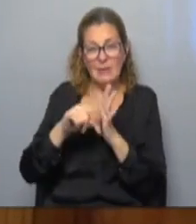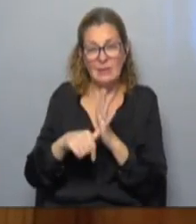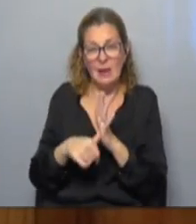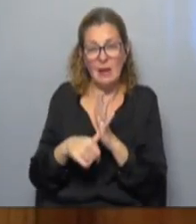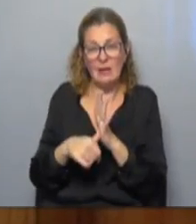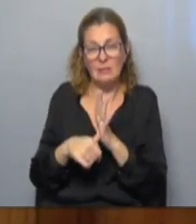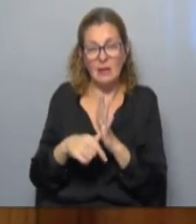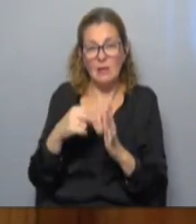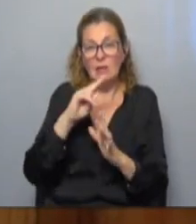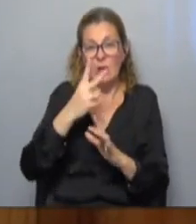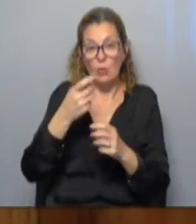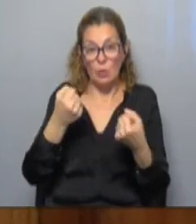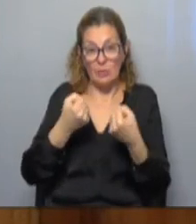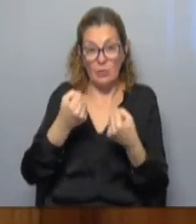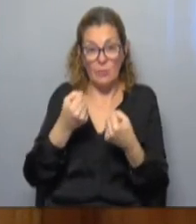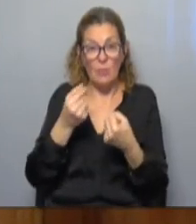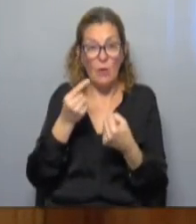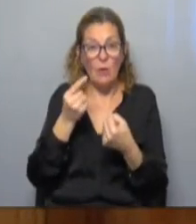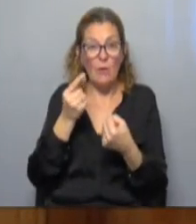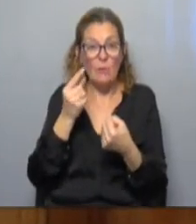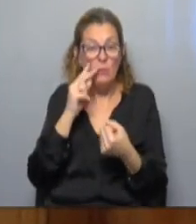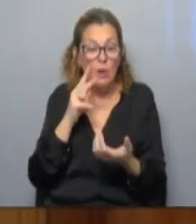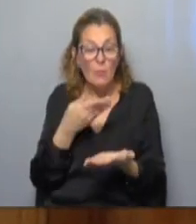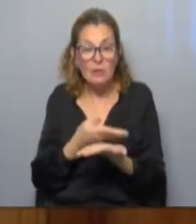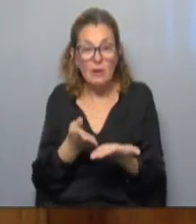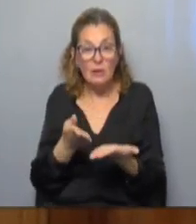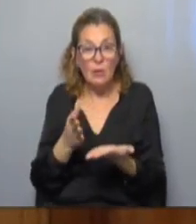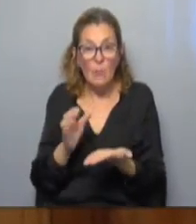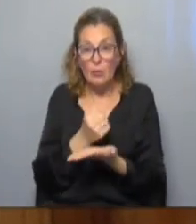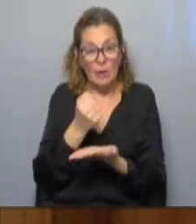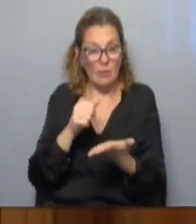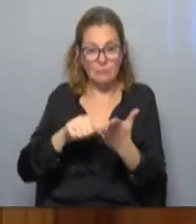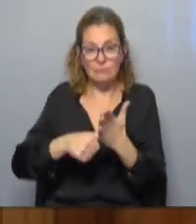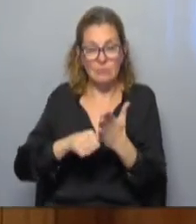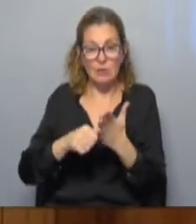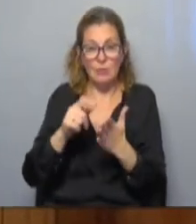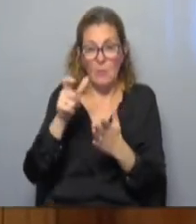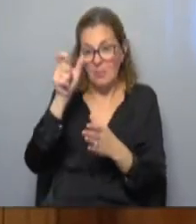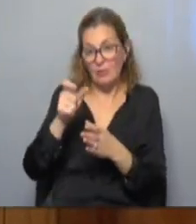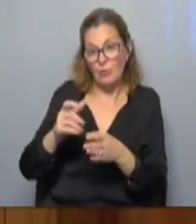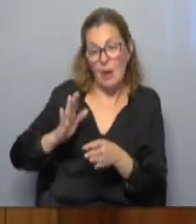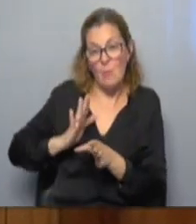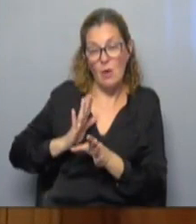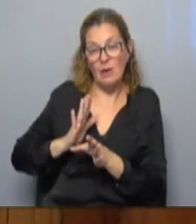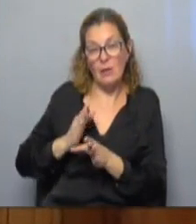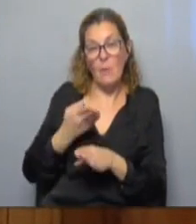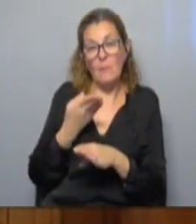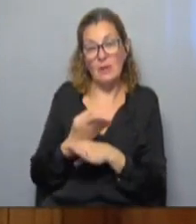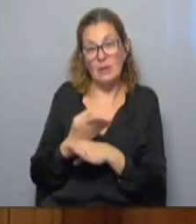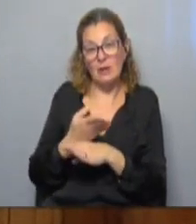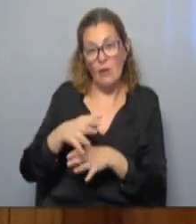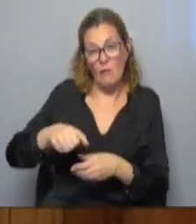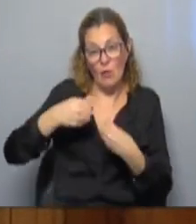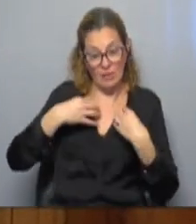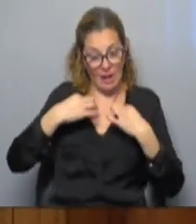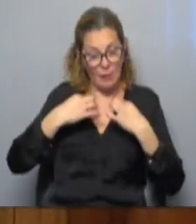un segundo patrullero que venía a buscar las muestras que no las pudieron tomar ellos porque no tenían personal femenino pero nos pidieron que, nos dieron las bolsas